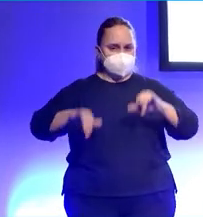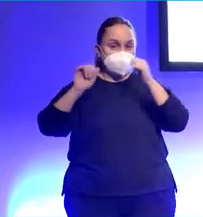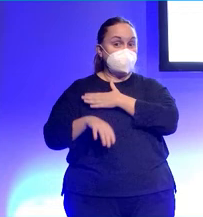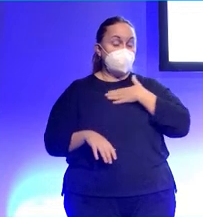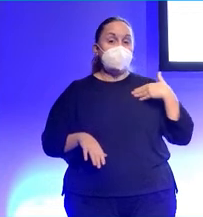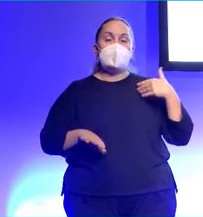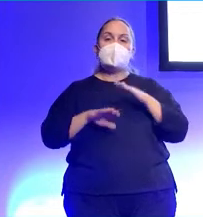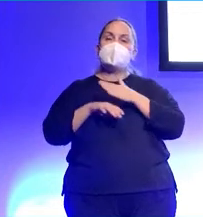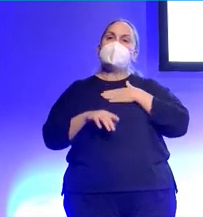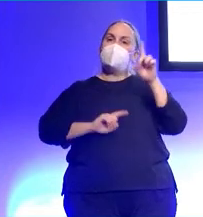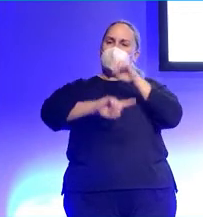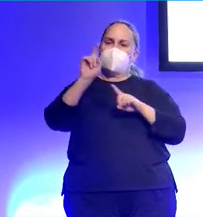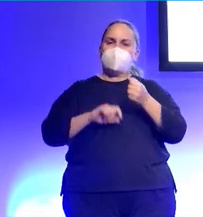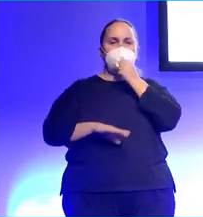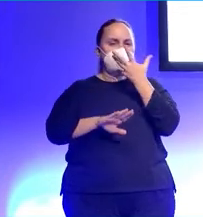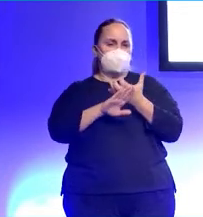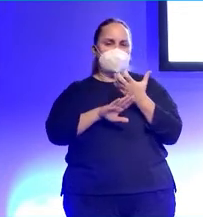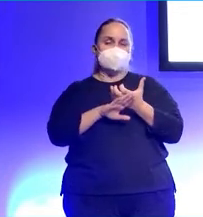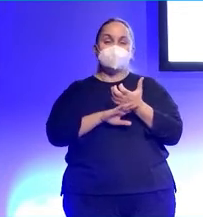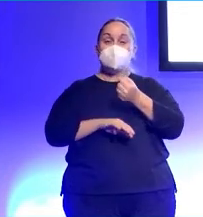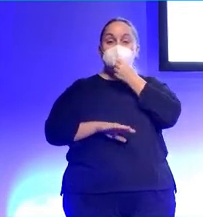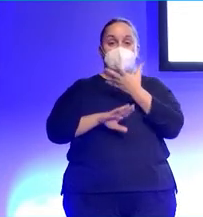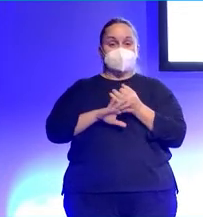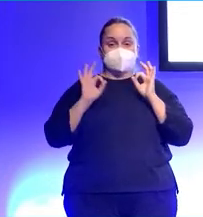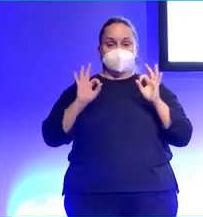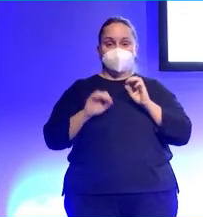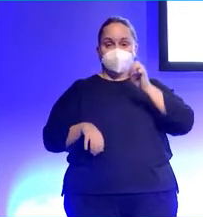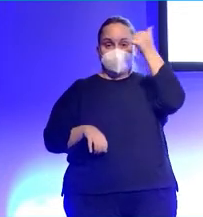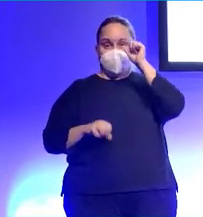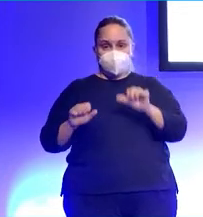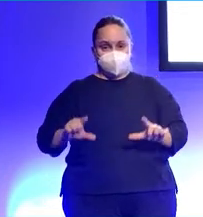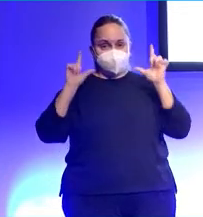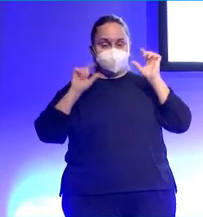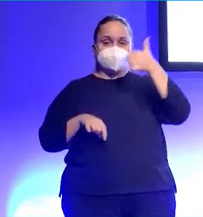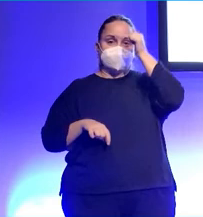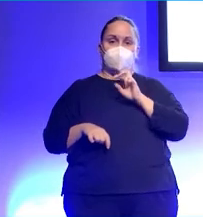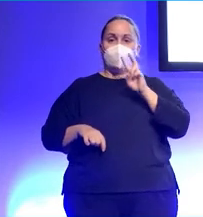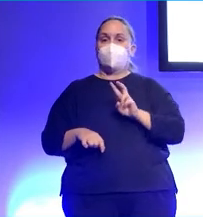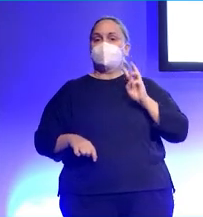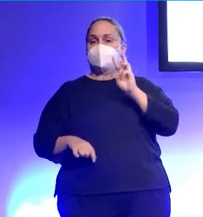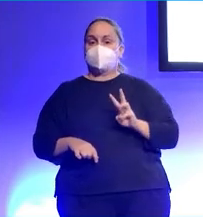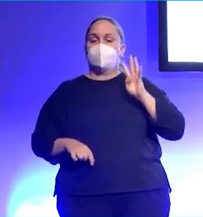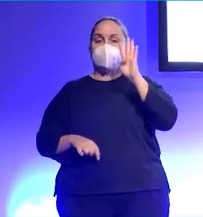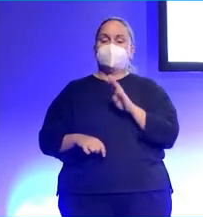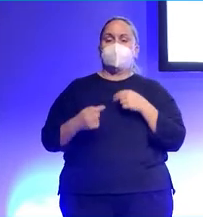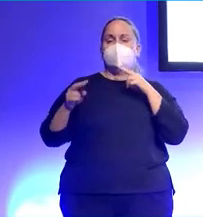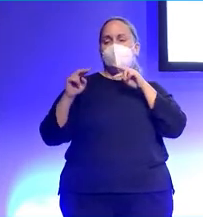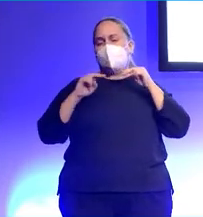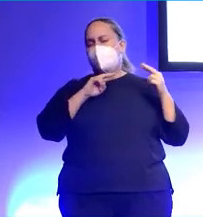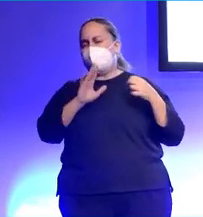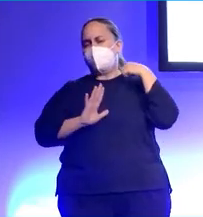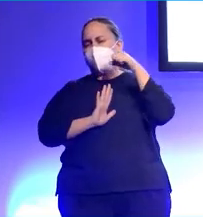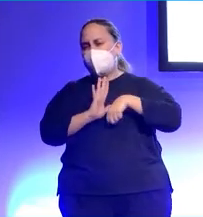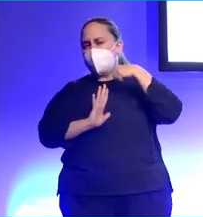Para mí es un problema de los podcasts. Sobre todo podcasts de tíos. Se juntan dos tíos, tres tíos, cuatro tíos. Hablan horas, pero